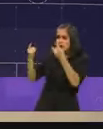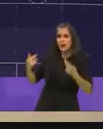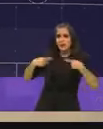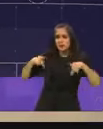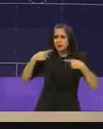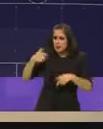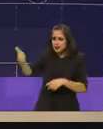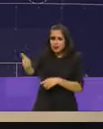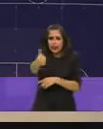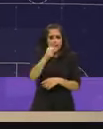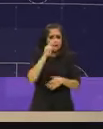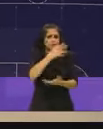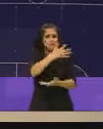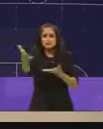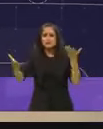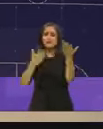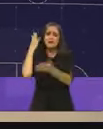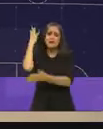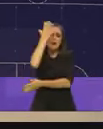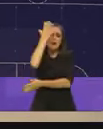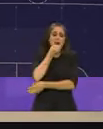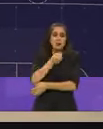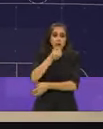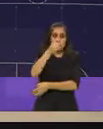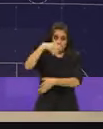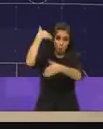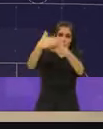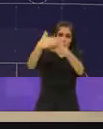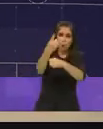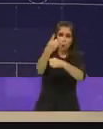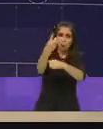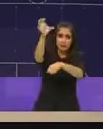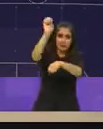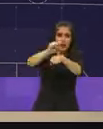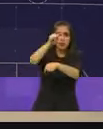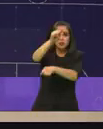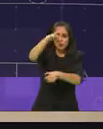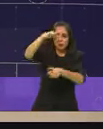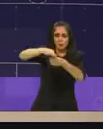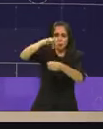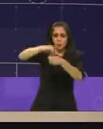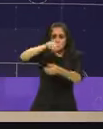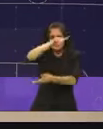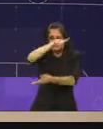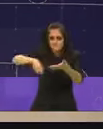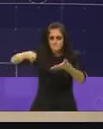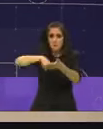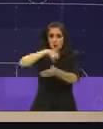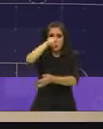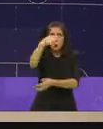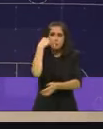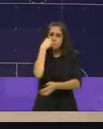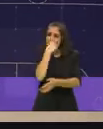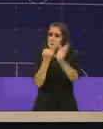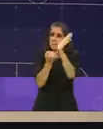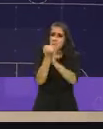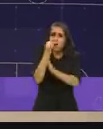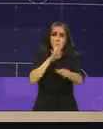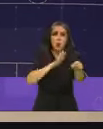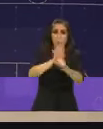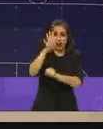las próximas semanas tú tendrás que decidir quién puede dirigir gobernar esta ciudad